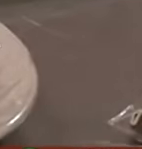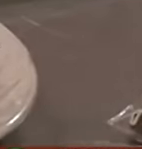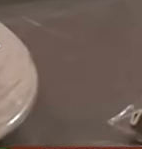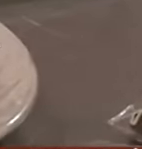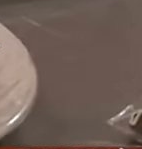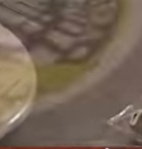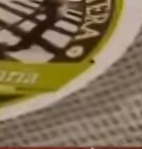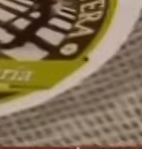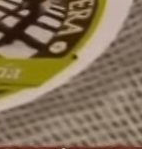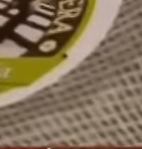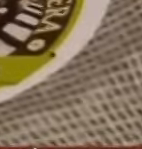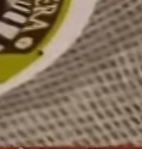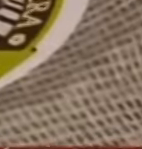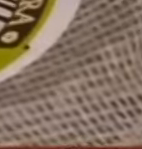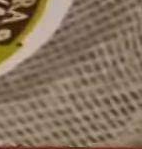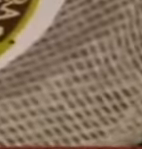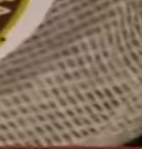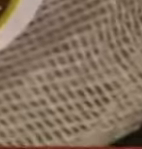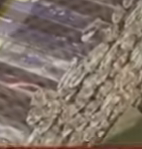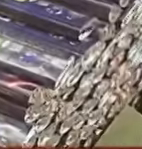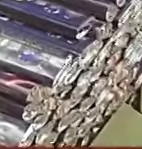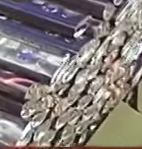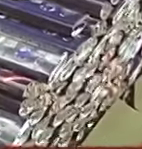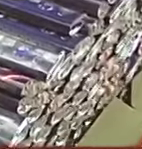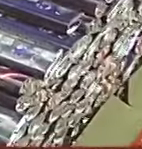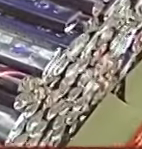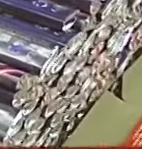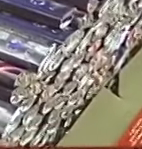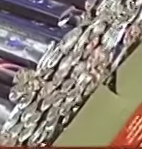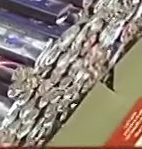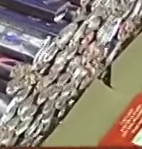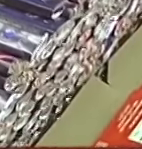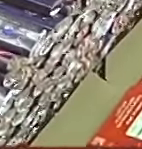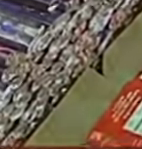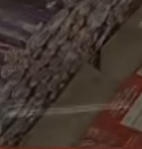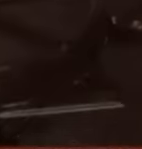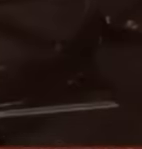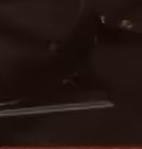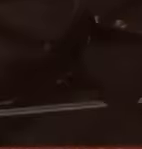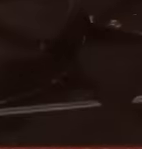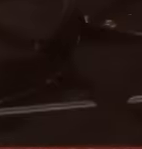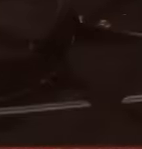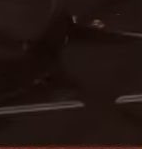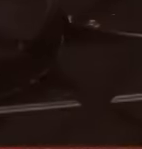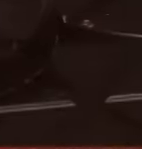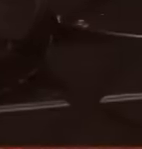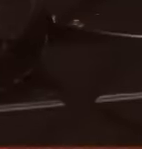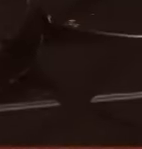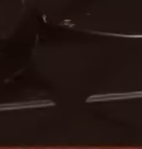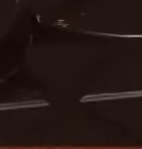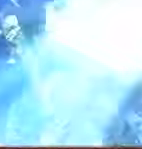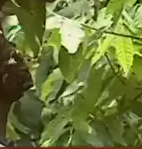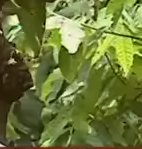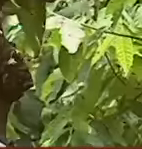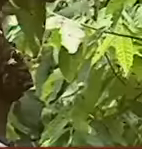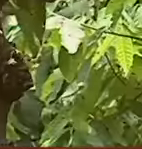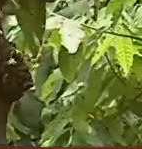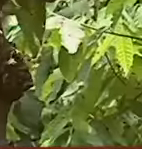La magia del cacao Radica en la variedad De productos Que pueden obtenerse de él Los cuales están presentes En la vida cotidiana